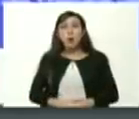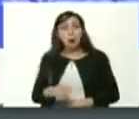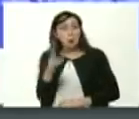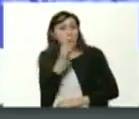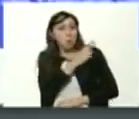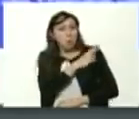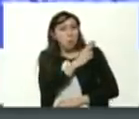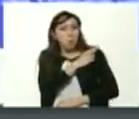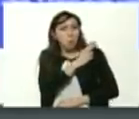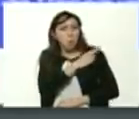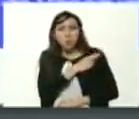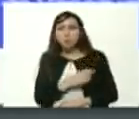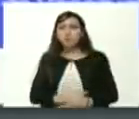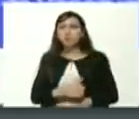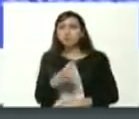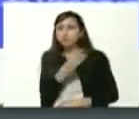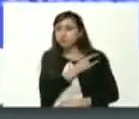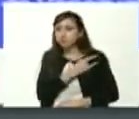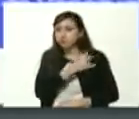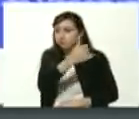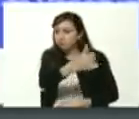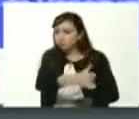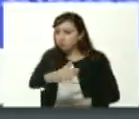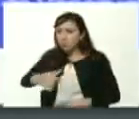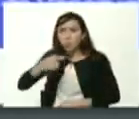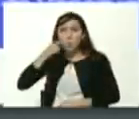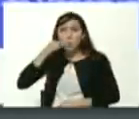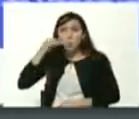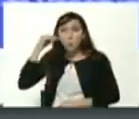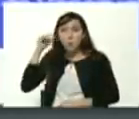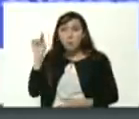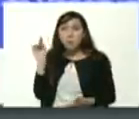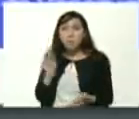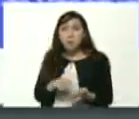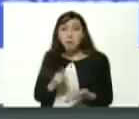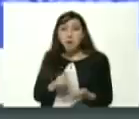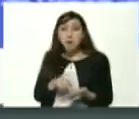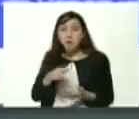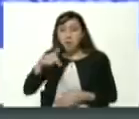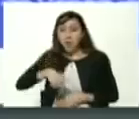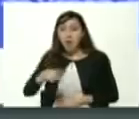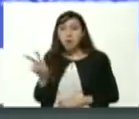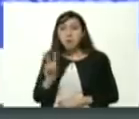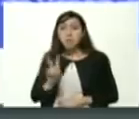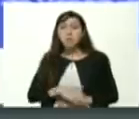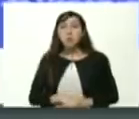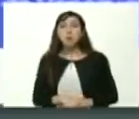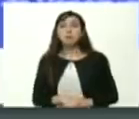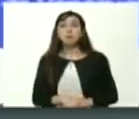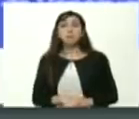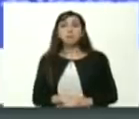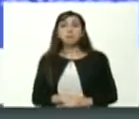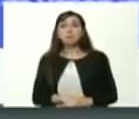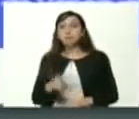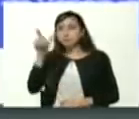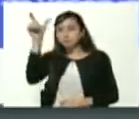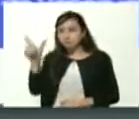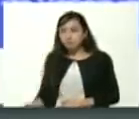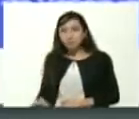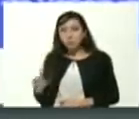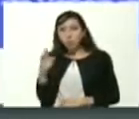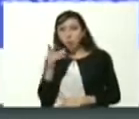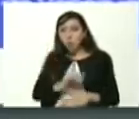y rectoras presentes de universidades del país a la doctora Sandra